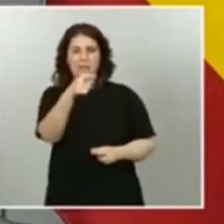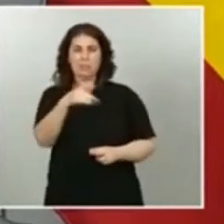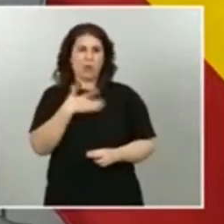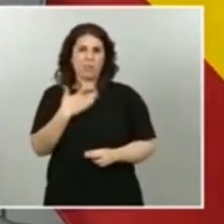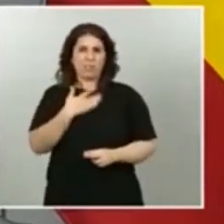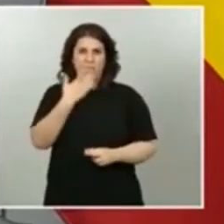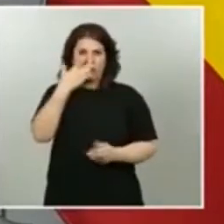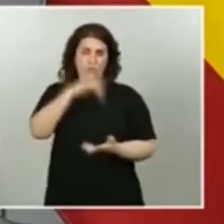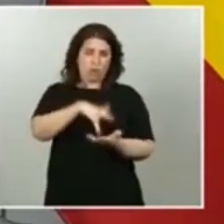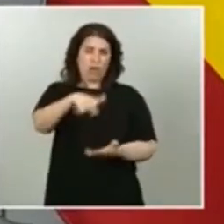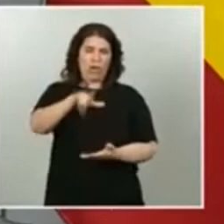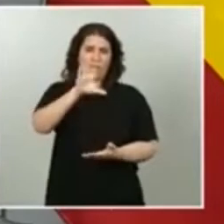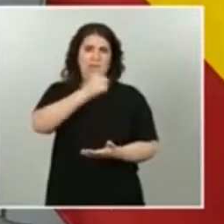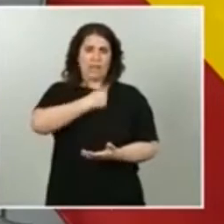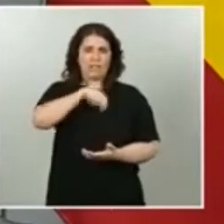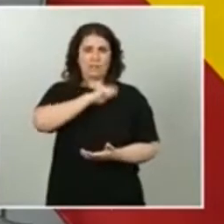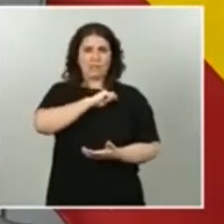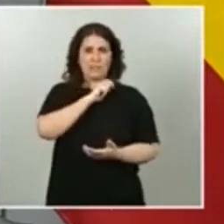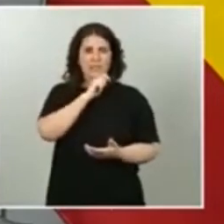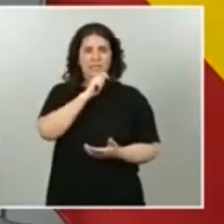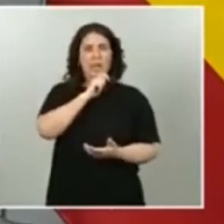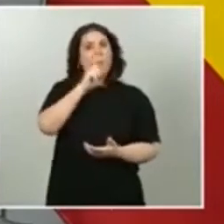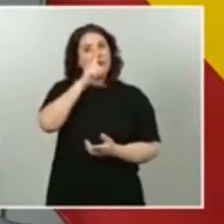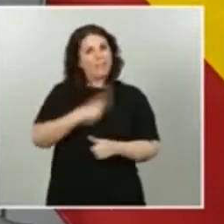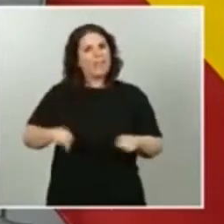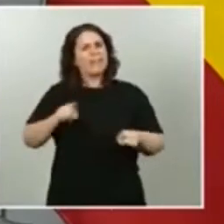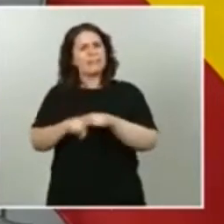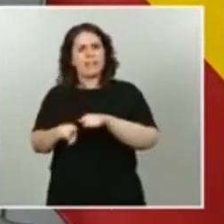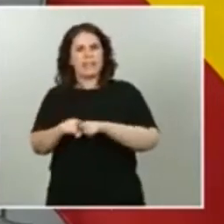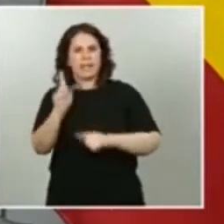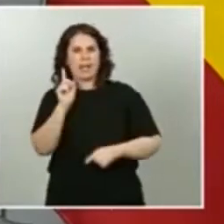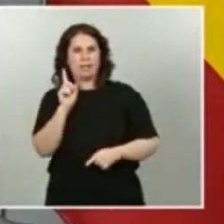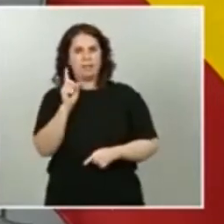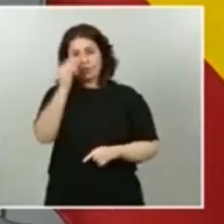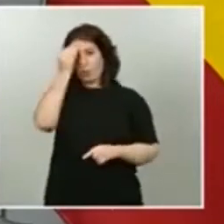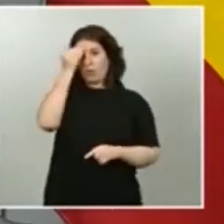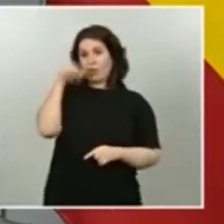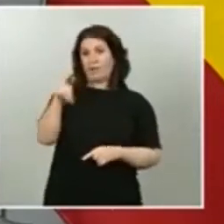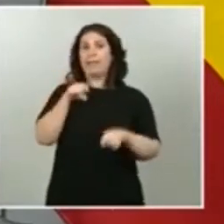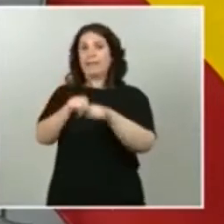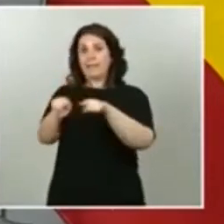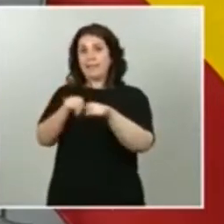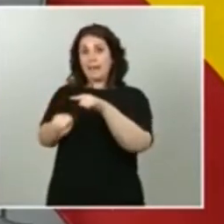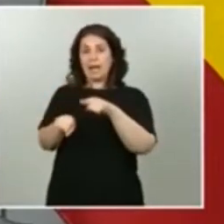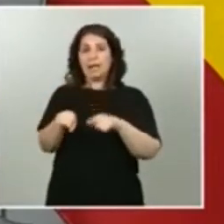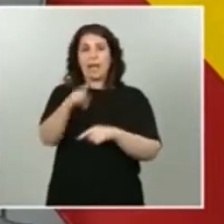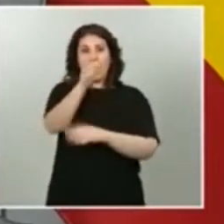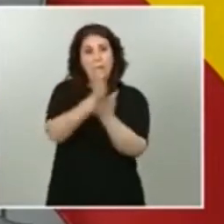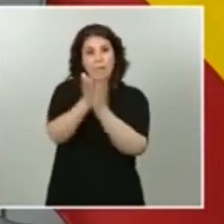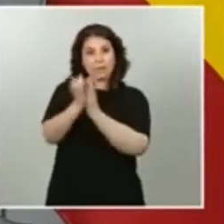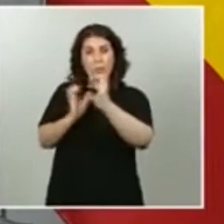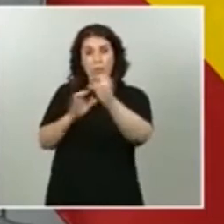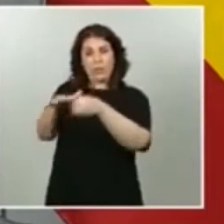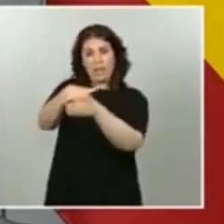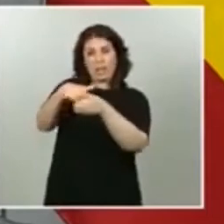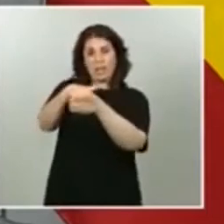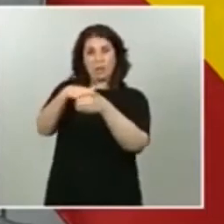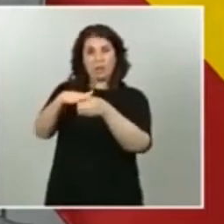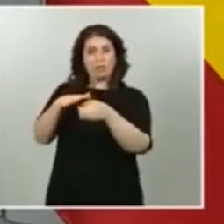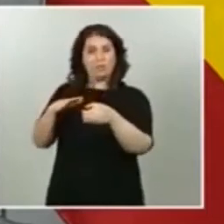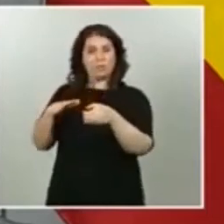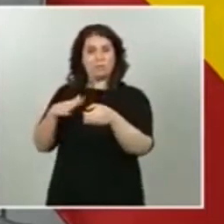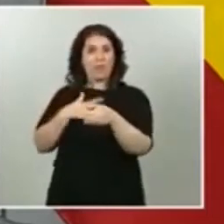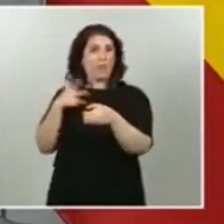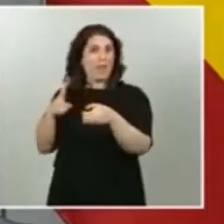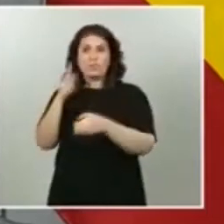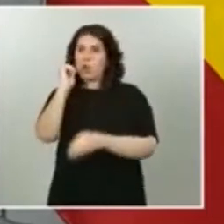diferente es la crítica. Yo creo que la crítica al poder mediático es tan legítima como la crítica al